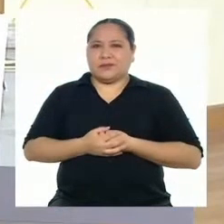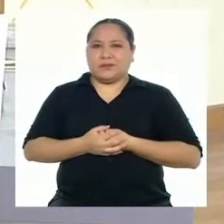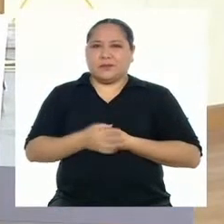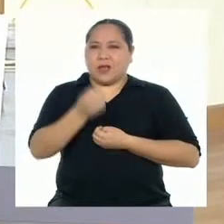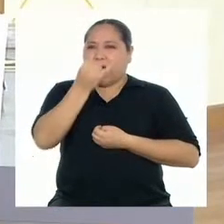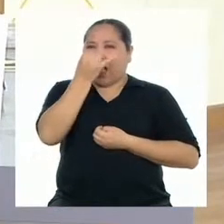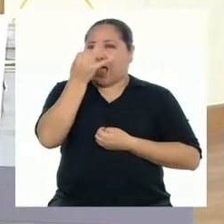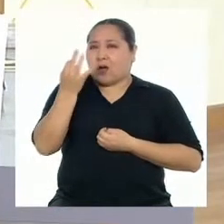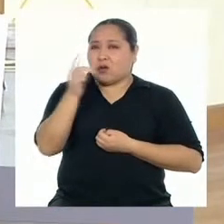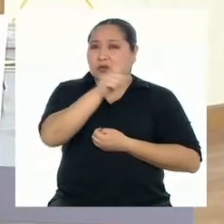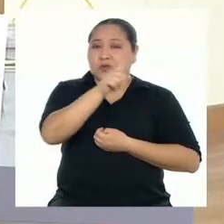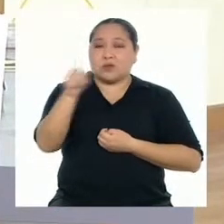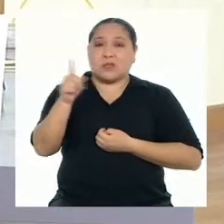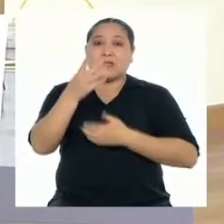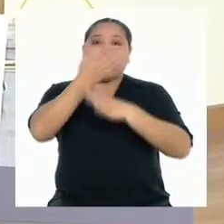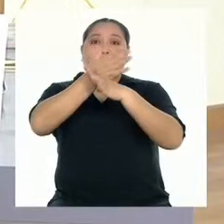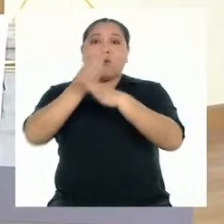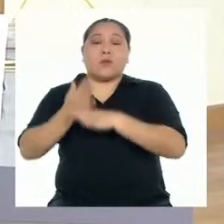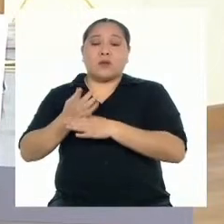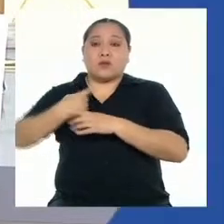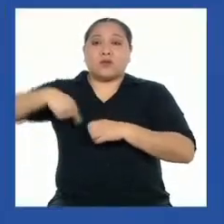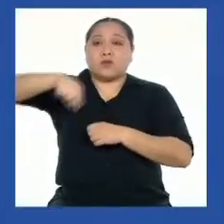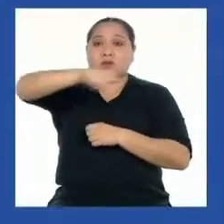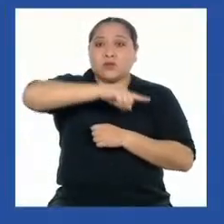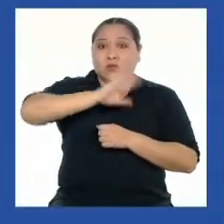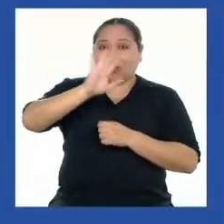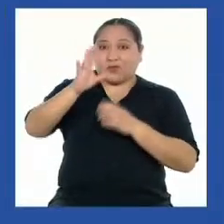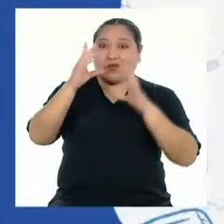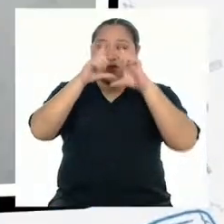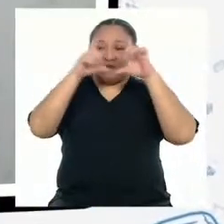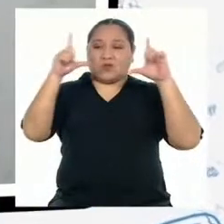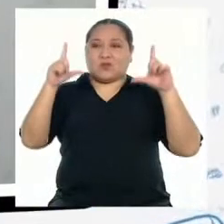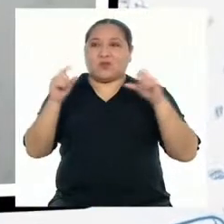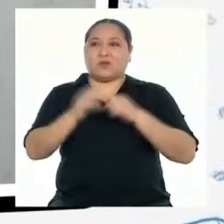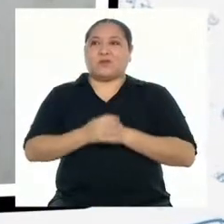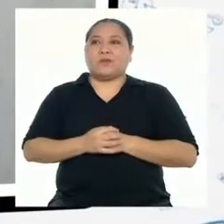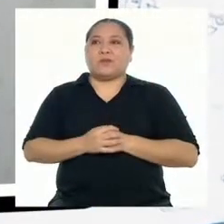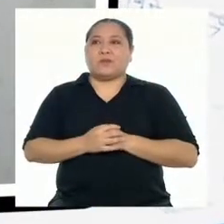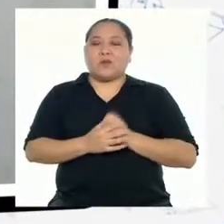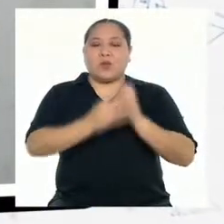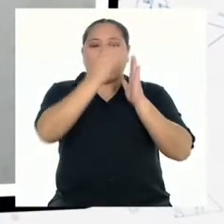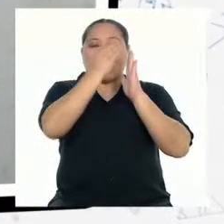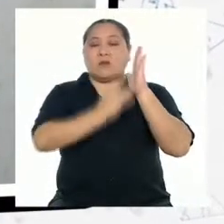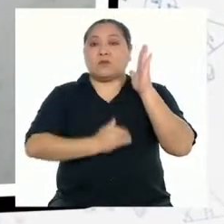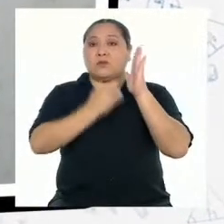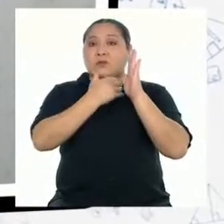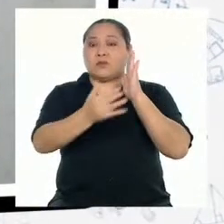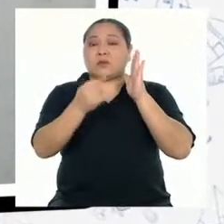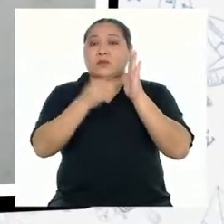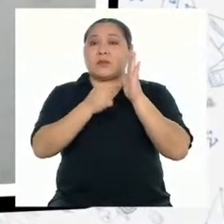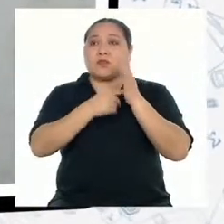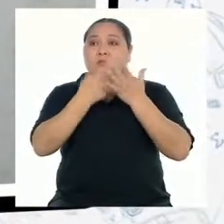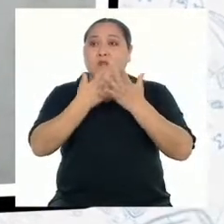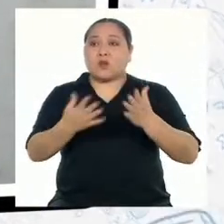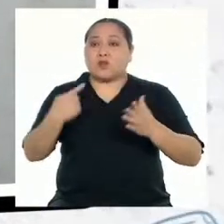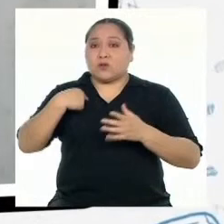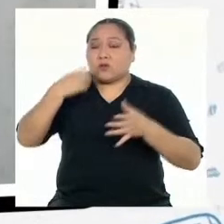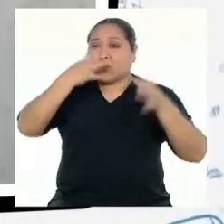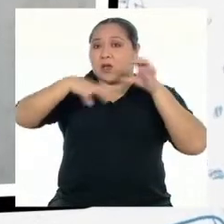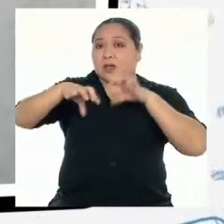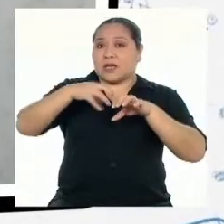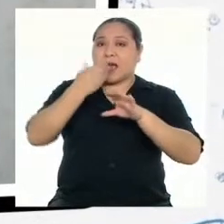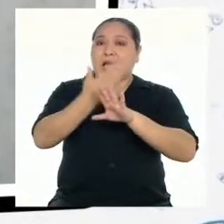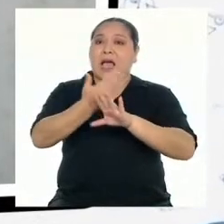Algunas y algunos de ustedes han compartido con nosotros sus cuadros. En la columna de mis actividades que se podían realizar